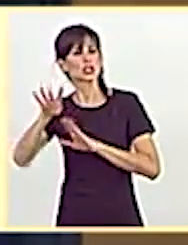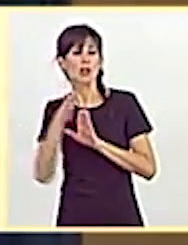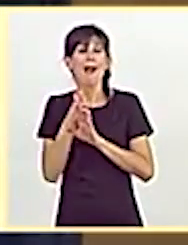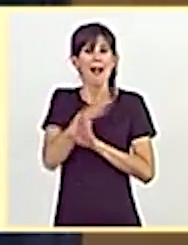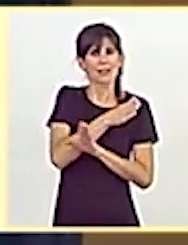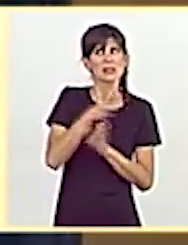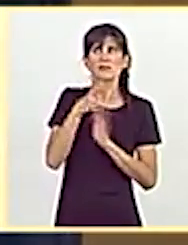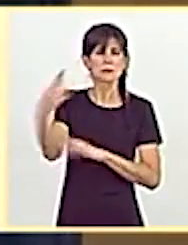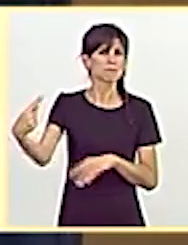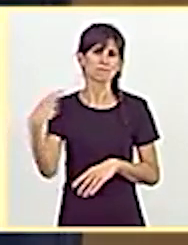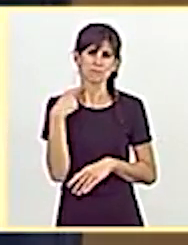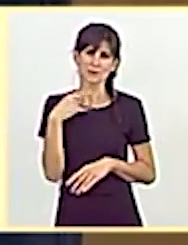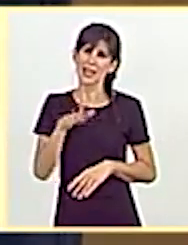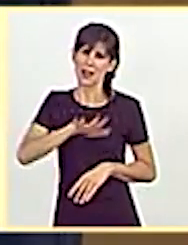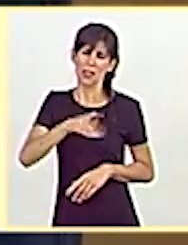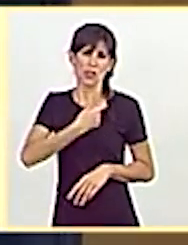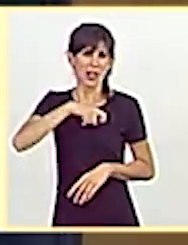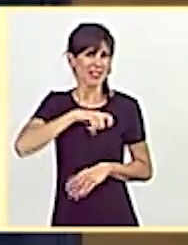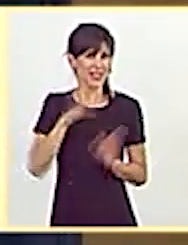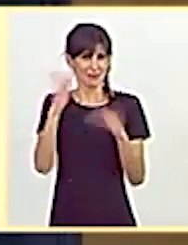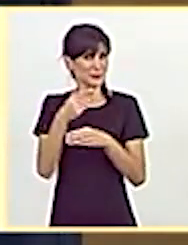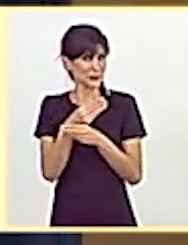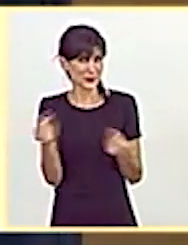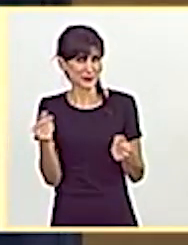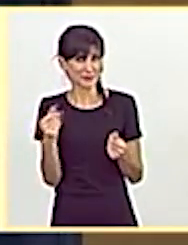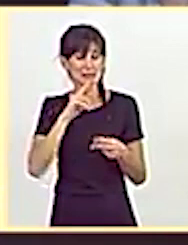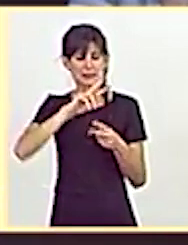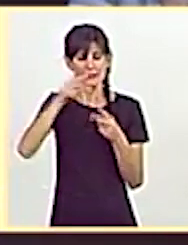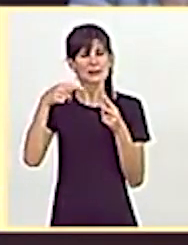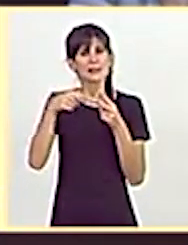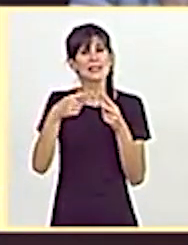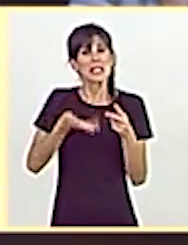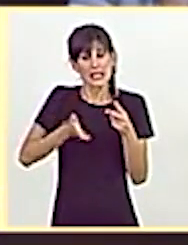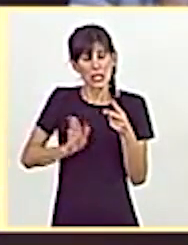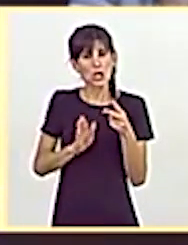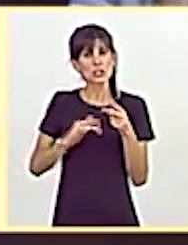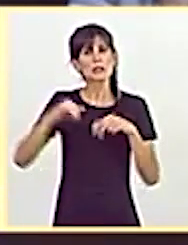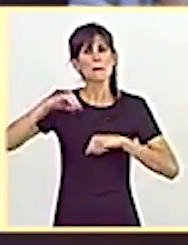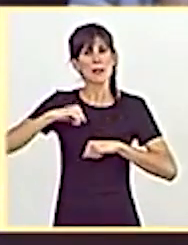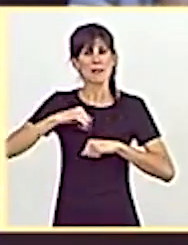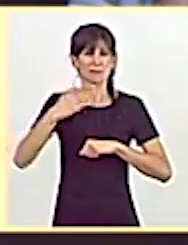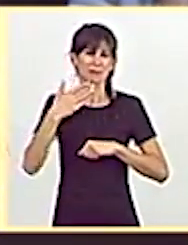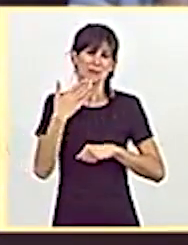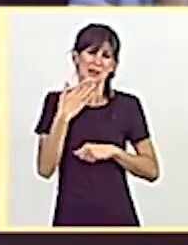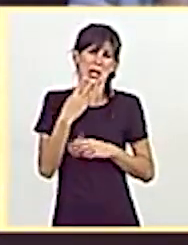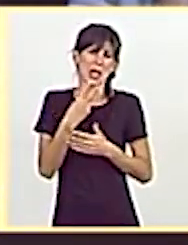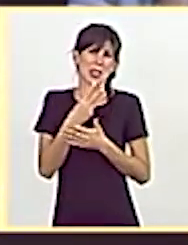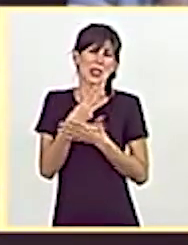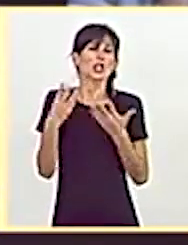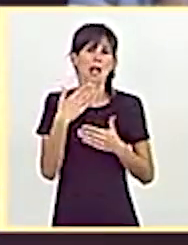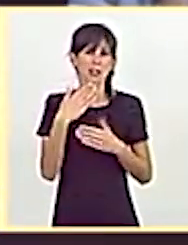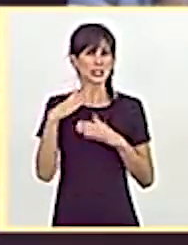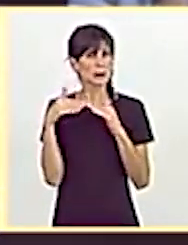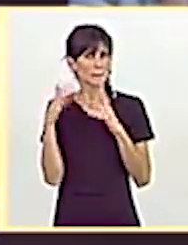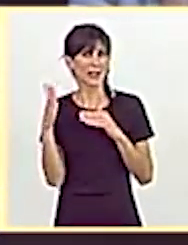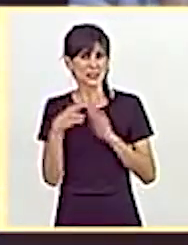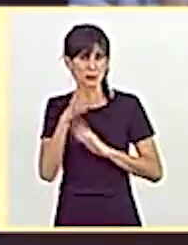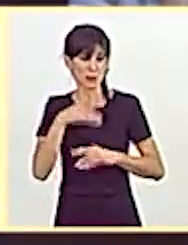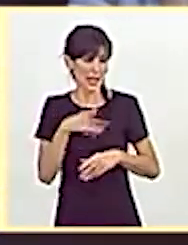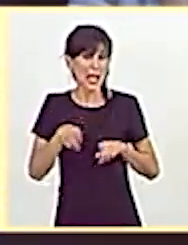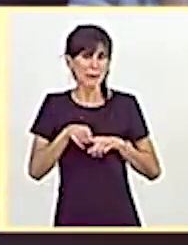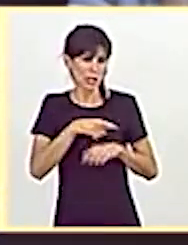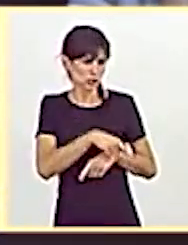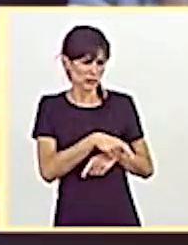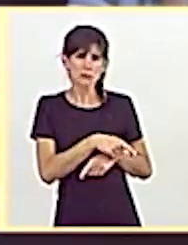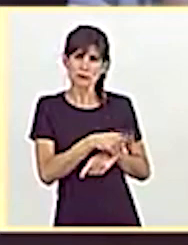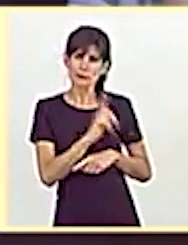perdieron la nacionalidad. El segundo son los hijos mayores de 18 años que vieron que sus hermanos menores de edad